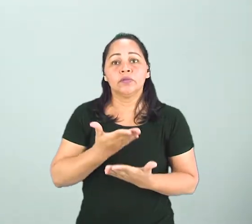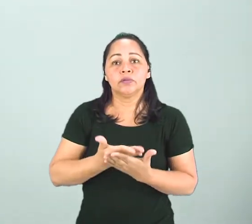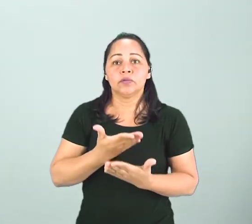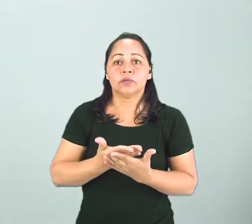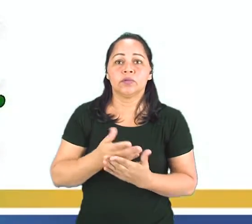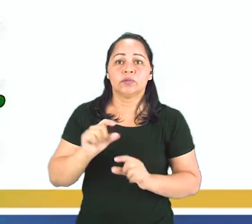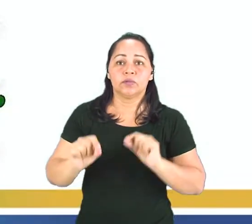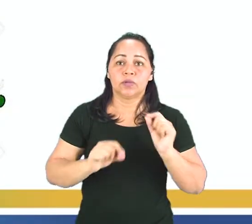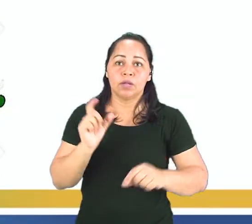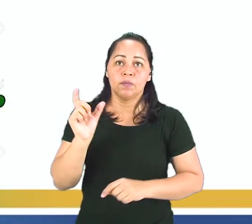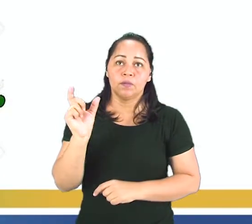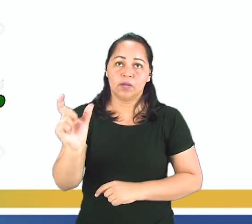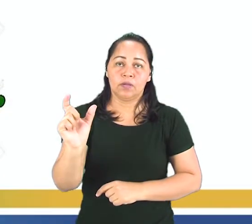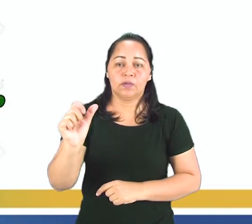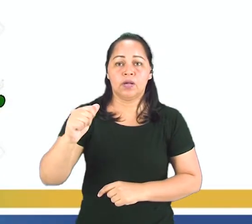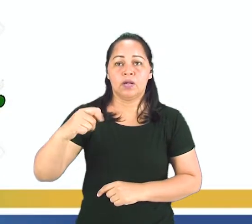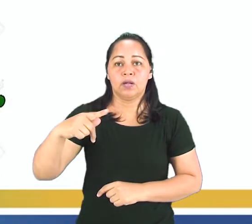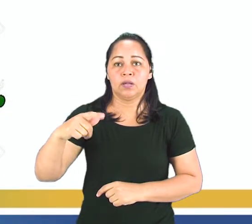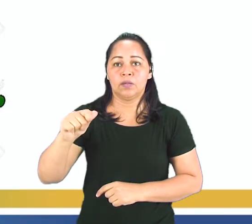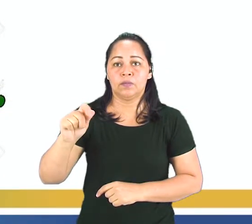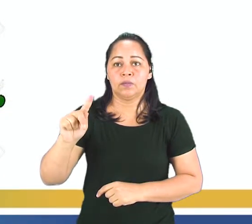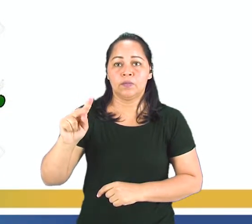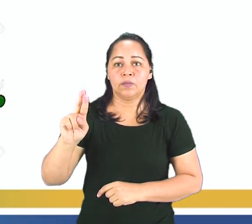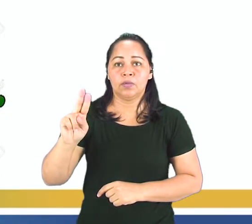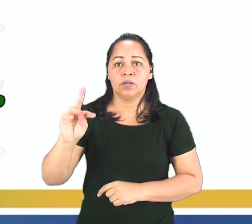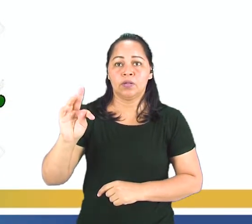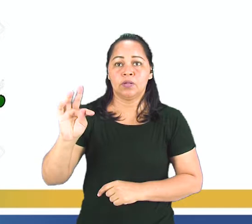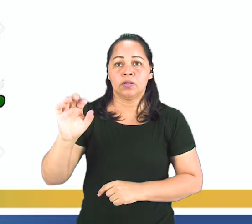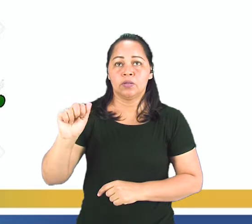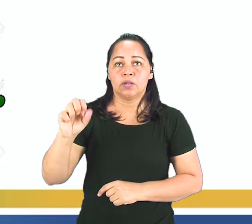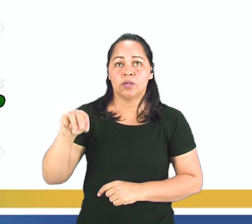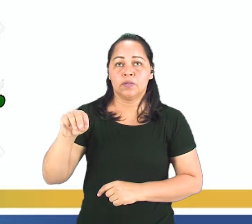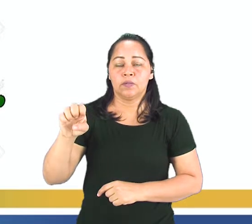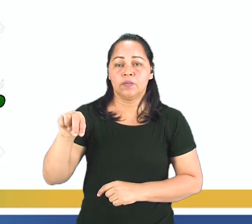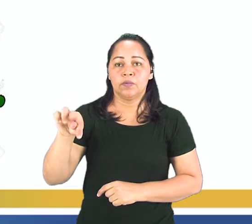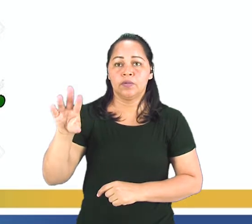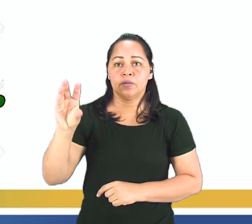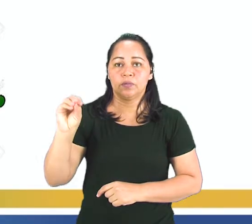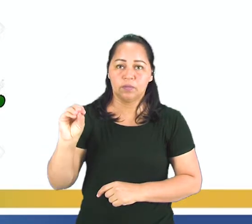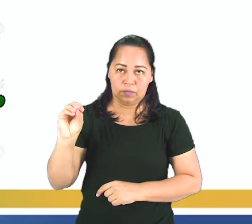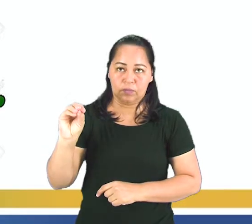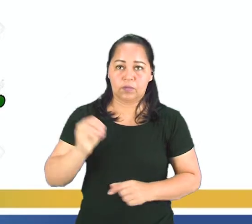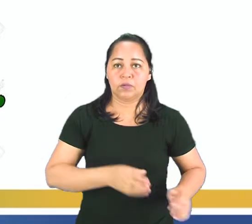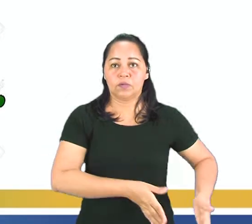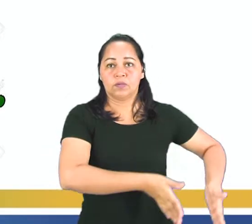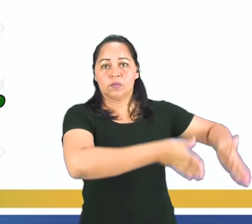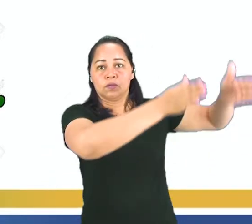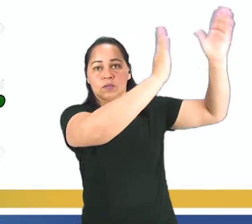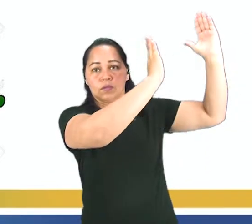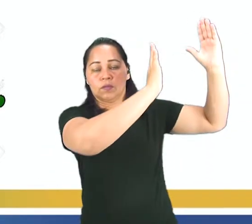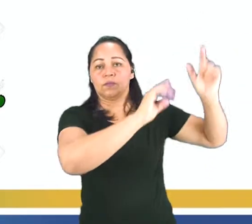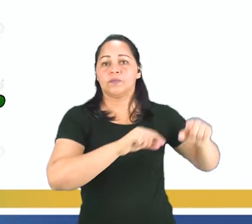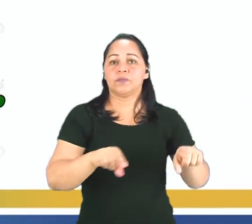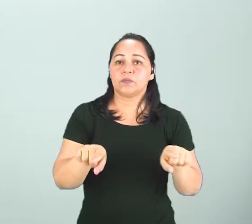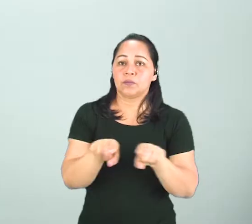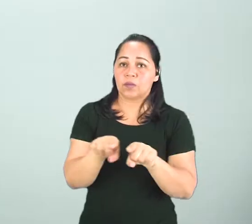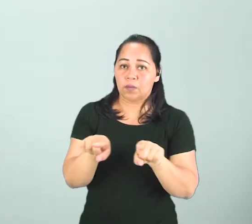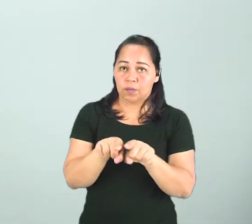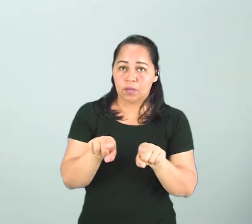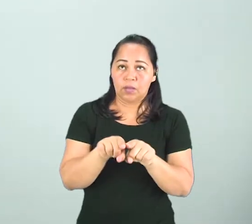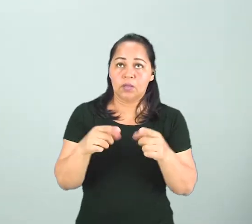utilizar la palabra apartamento. ¿Está bien? Esta sí, solamente para una casa de un prédio, un apartamento. Y también